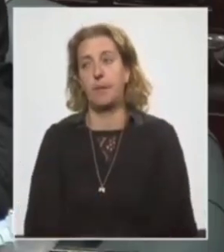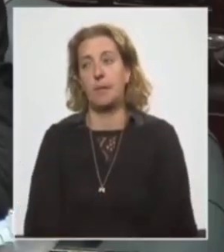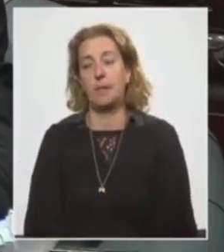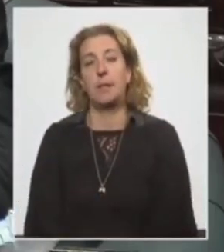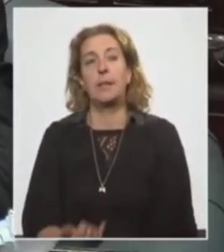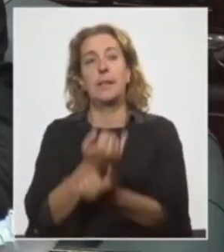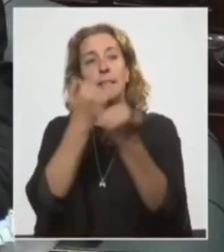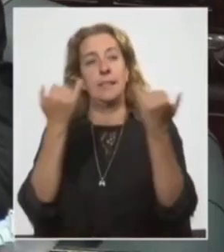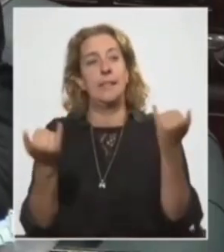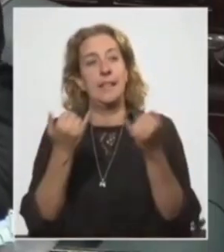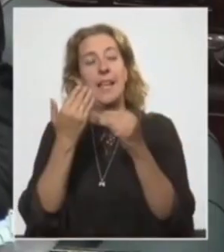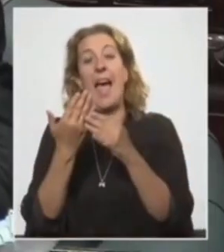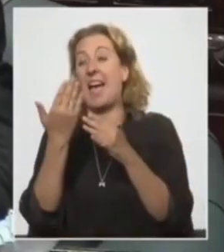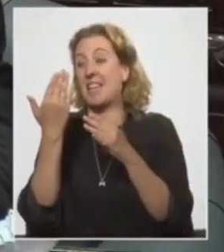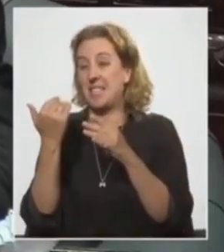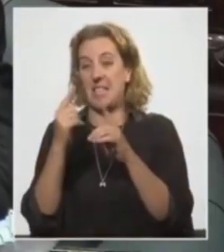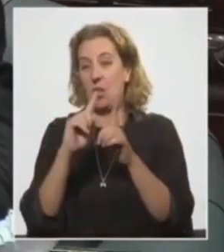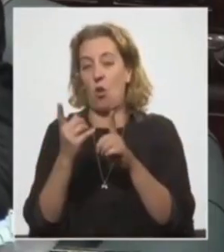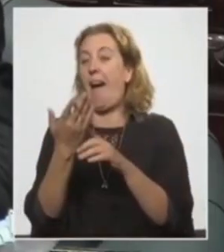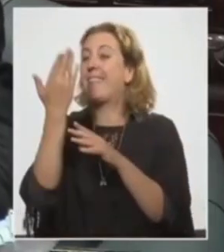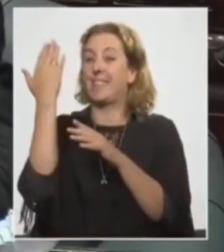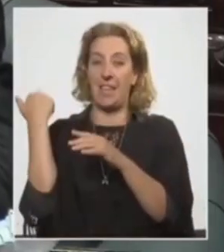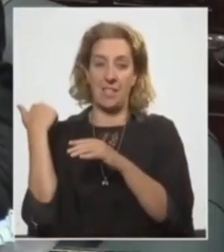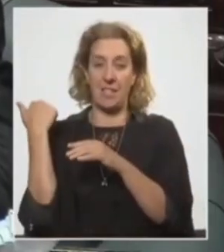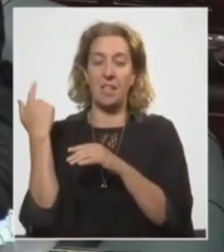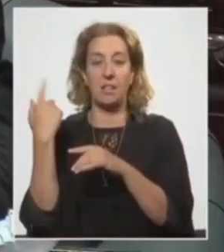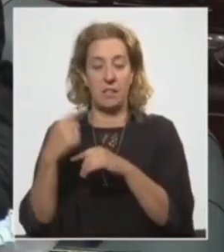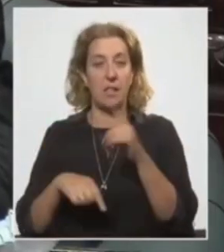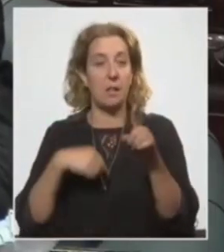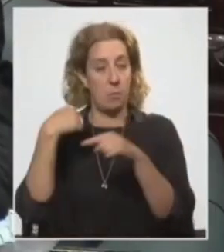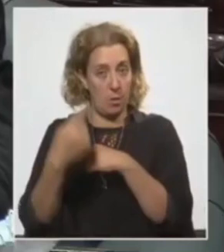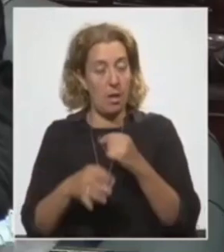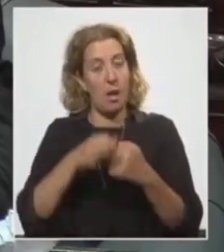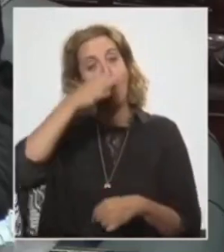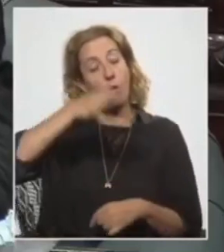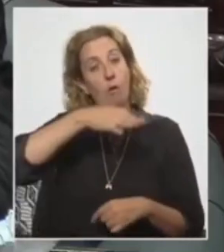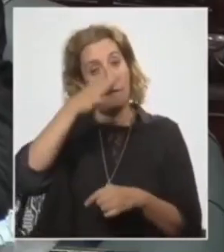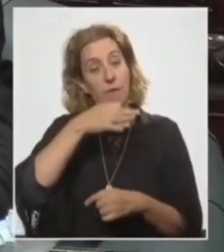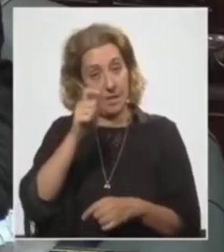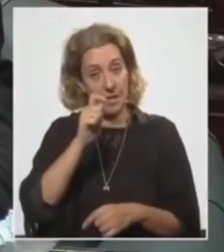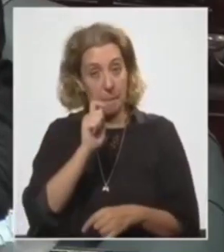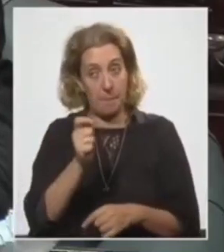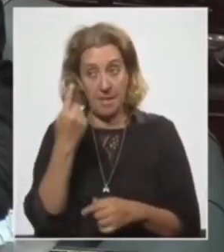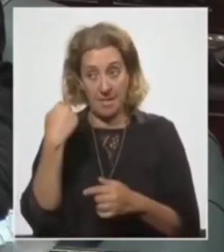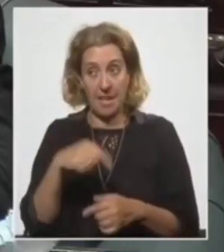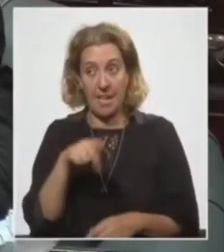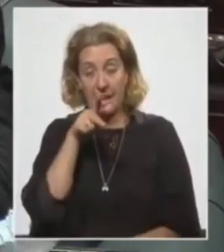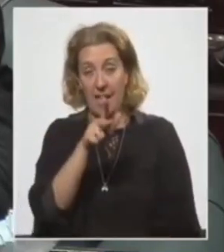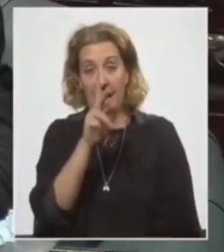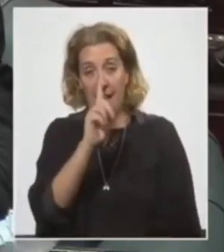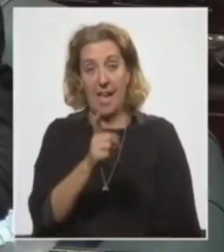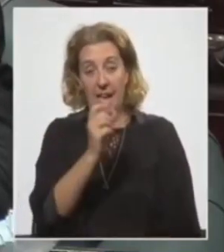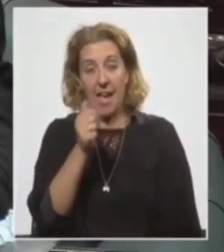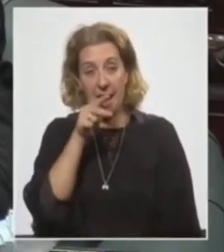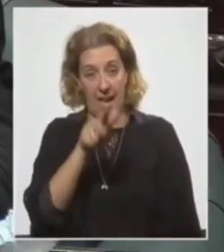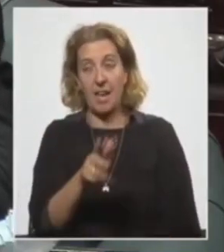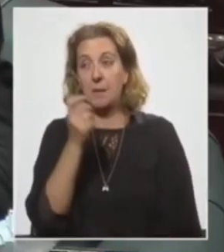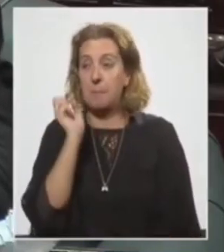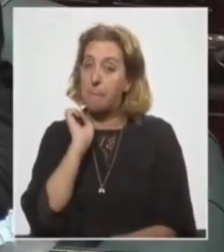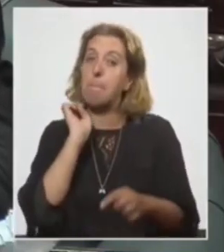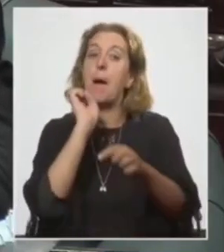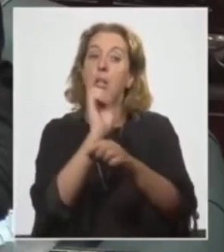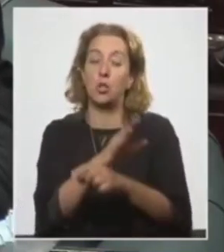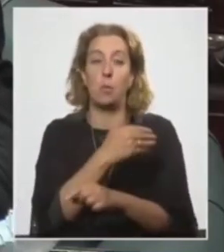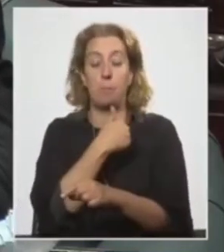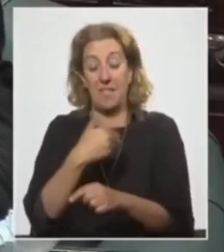de anteayer, cuando después de la conferencia de prensa del GACH, le envió a